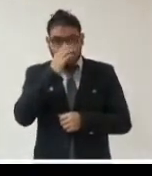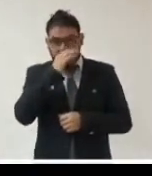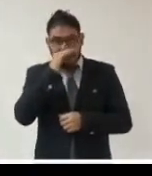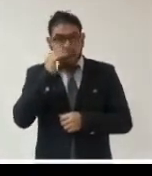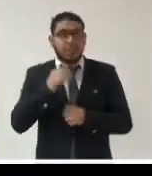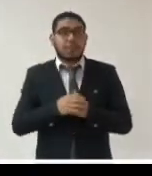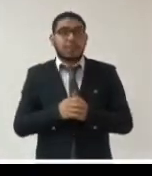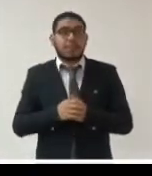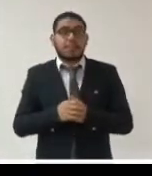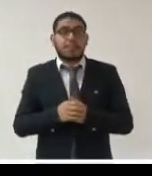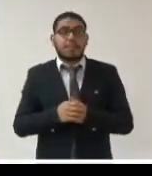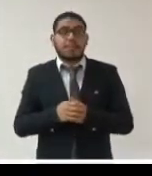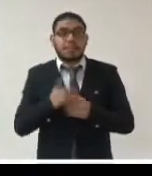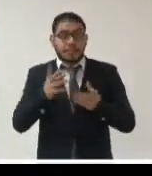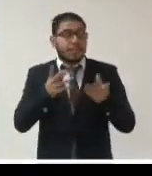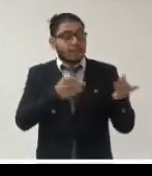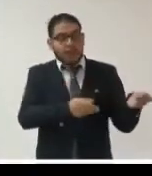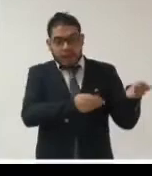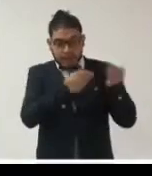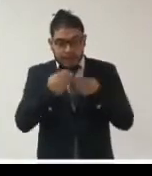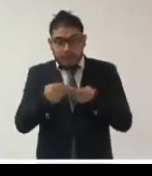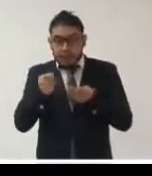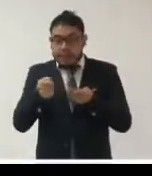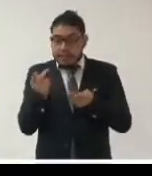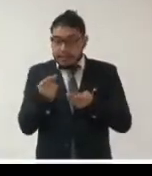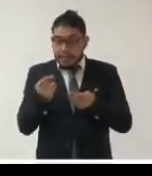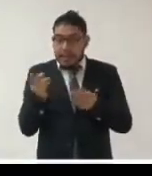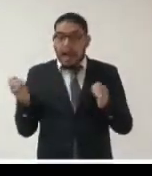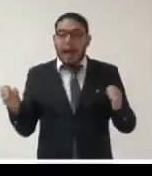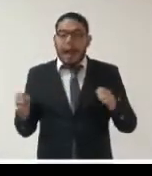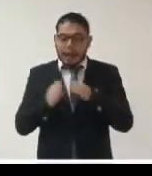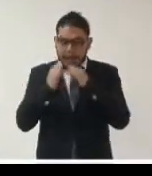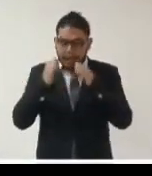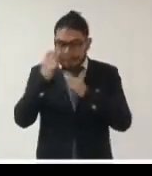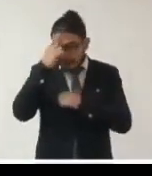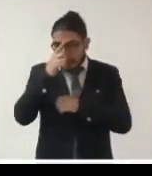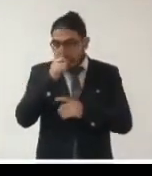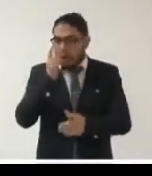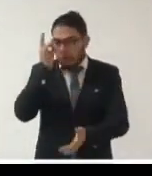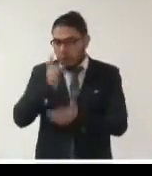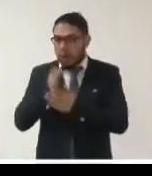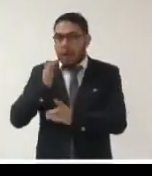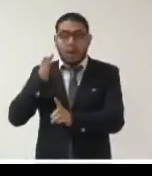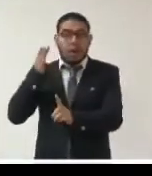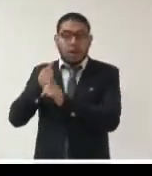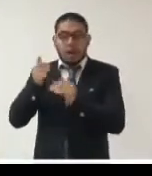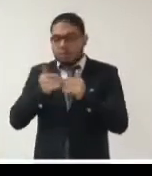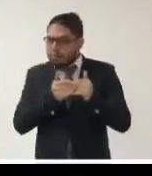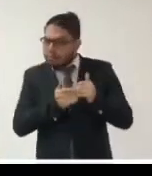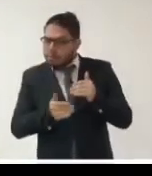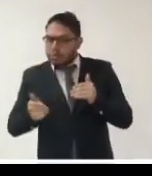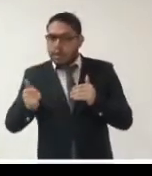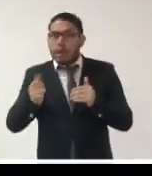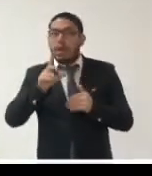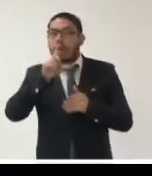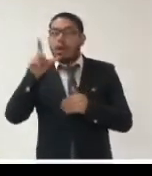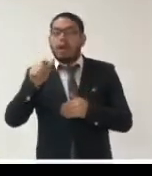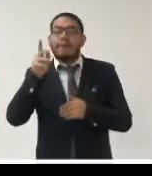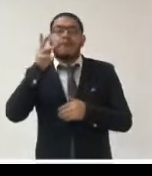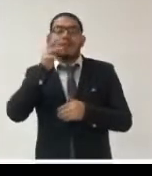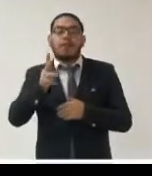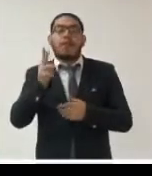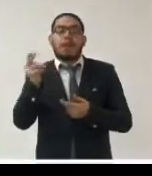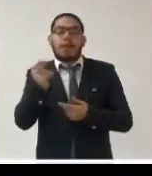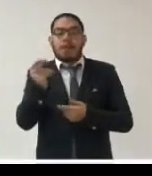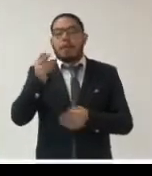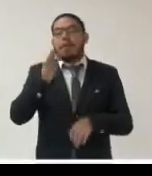una emergencia sean así solamente durante la emergencia y no se consideren de manera general